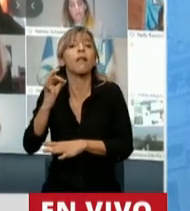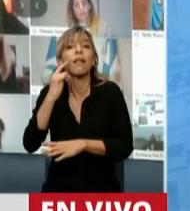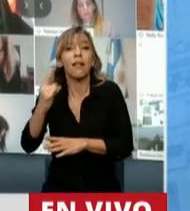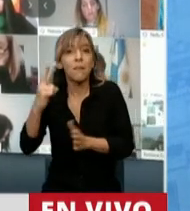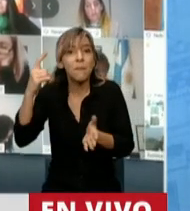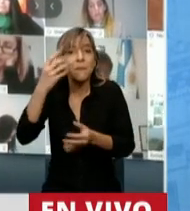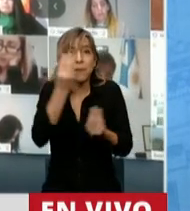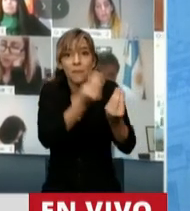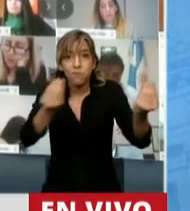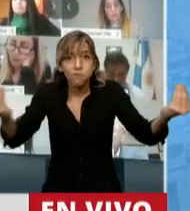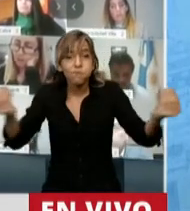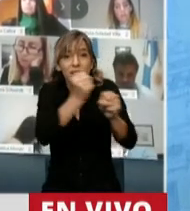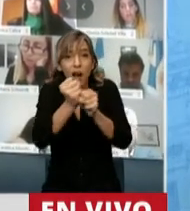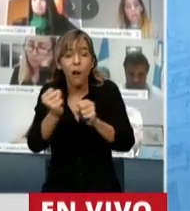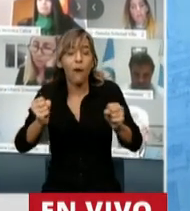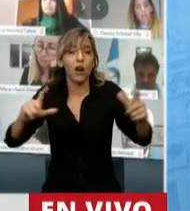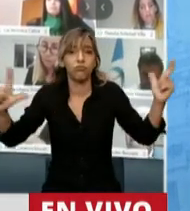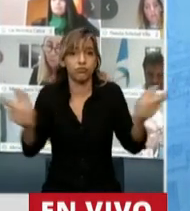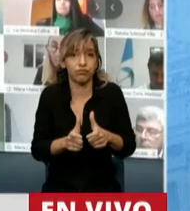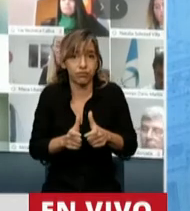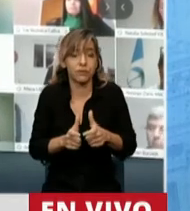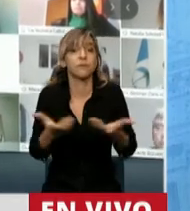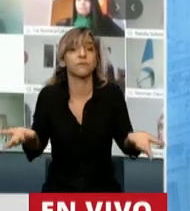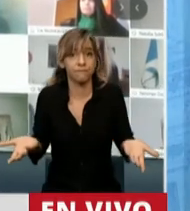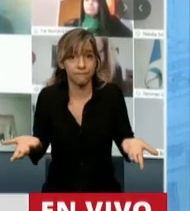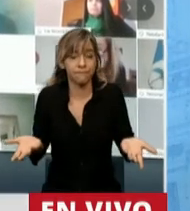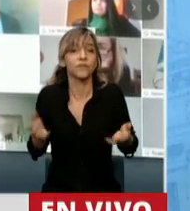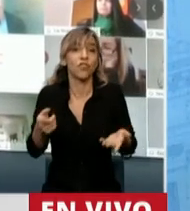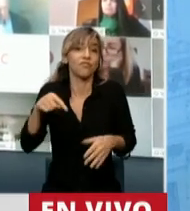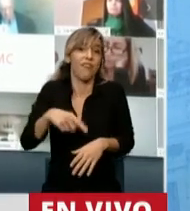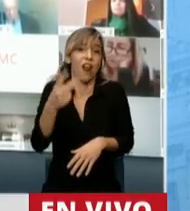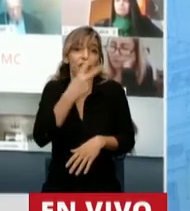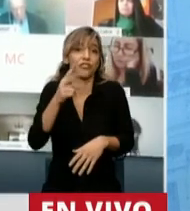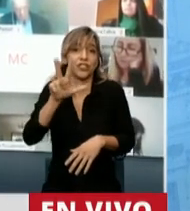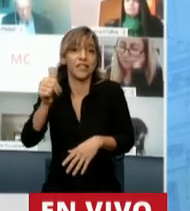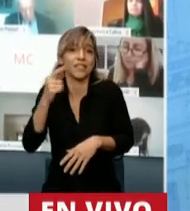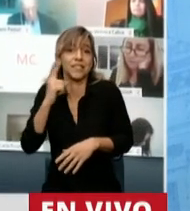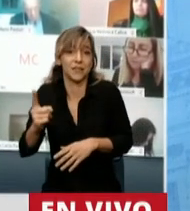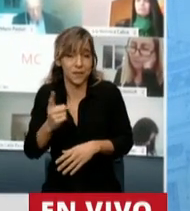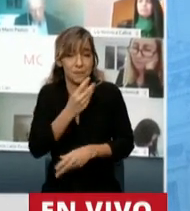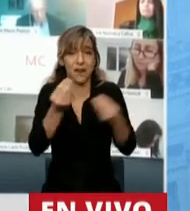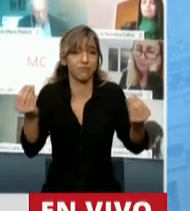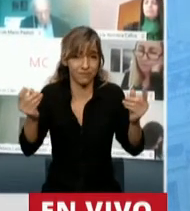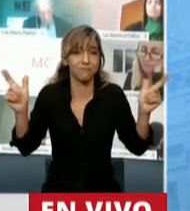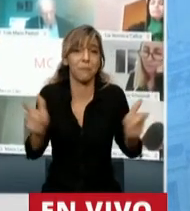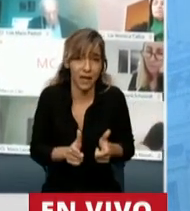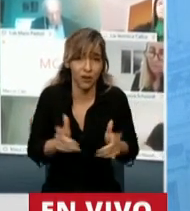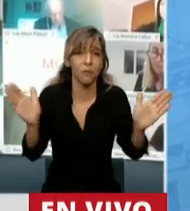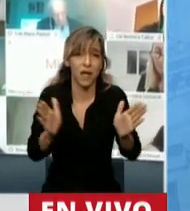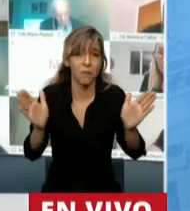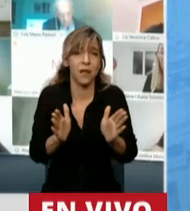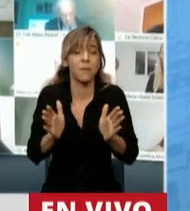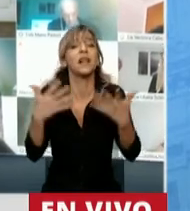acrecentada en el medio de la pandemia a 336.000 puestos de trabajo. En definitiva, en ese momento nos encontramos